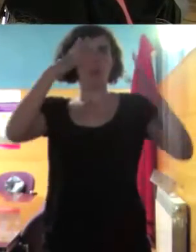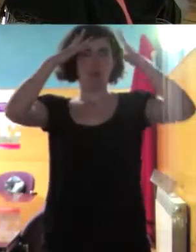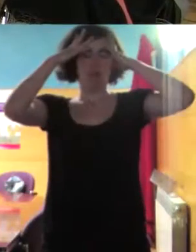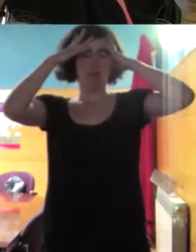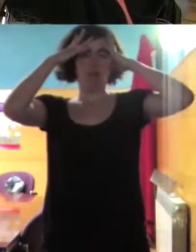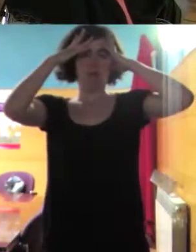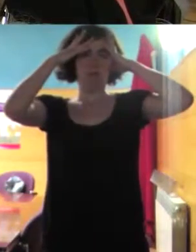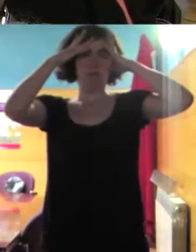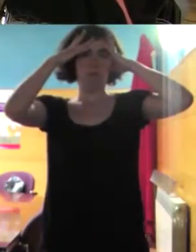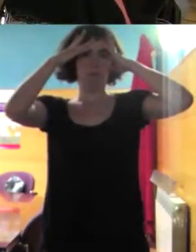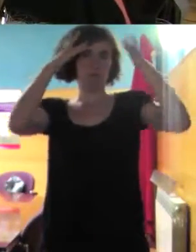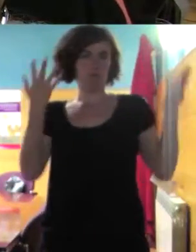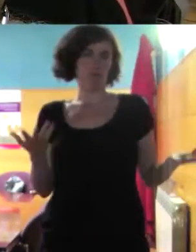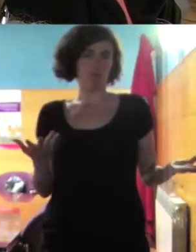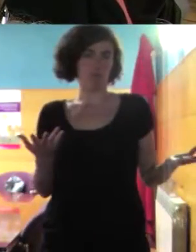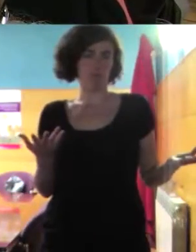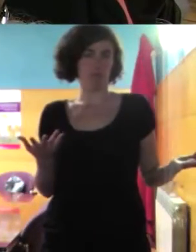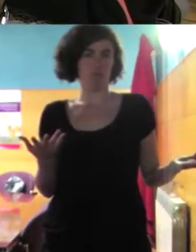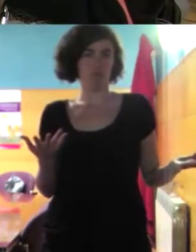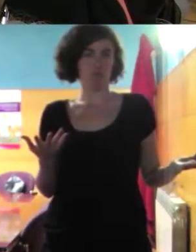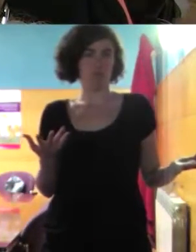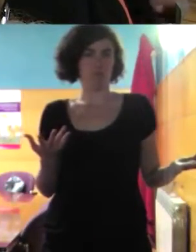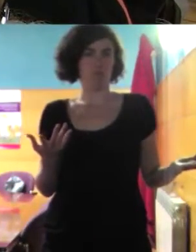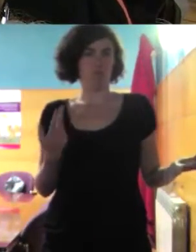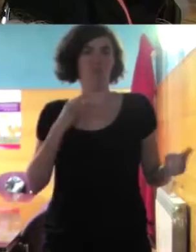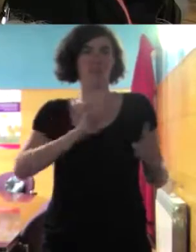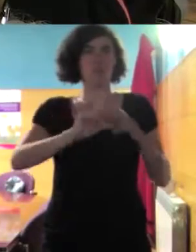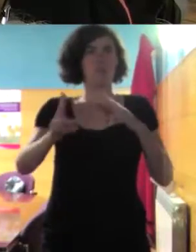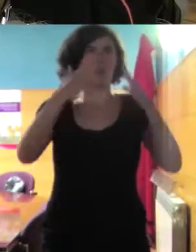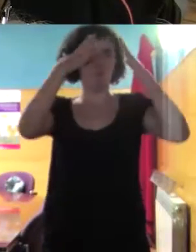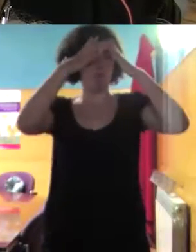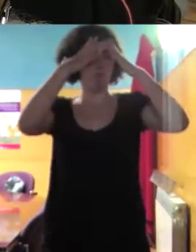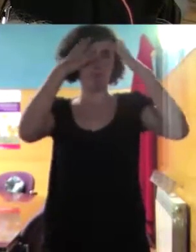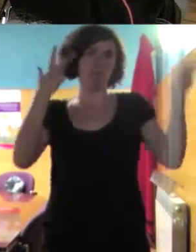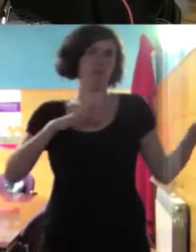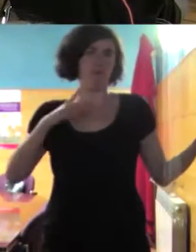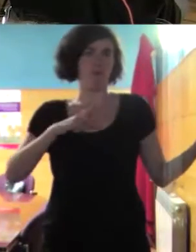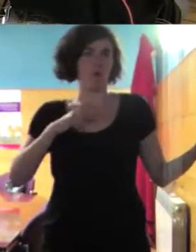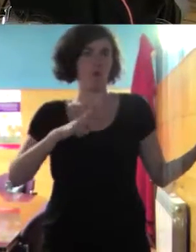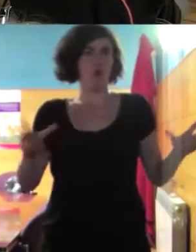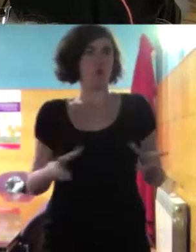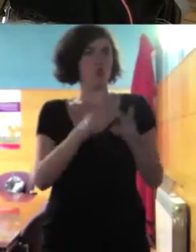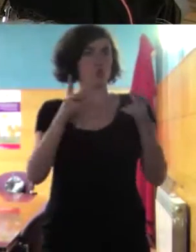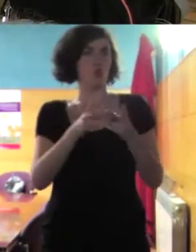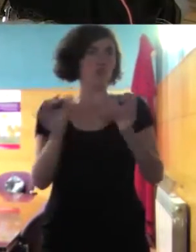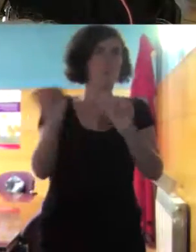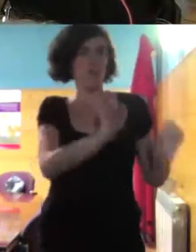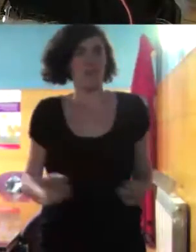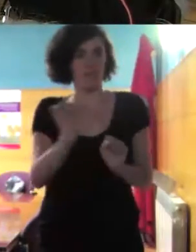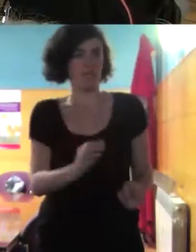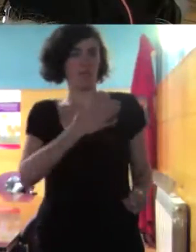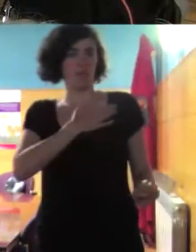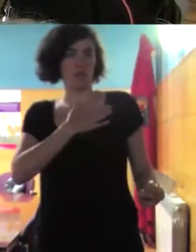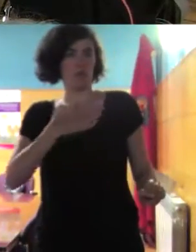cabeza y por tanto pues bueno reaccionamos tanto la escuela o la sociedad bueno pues en defensa de